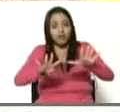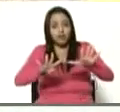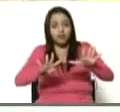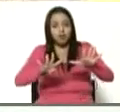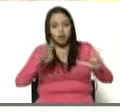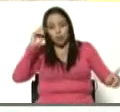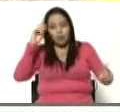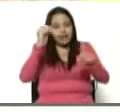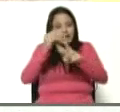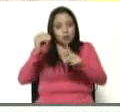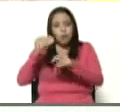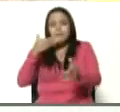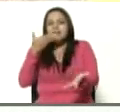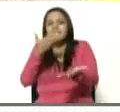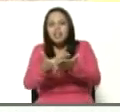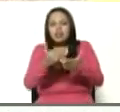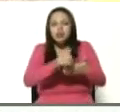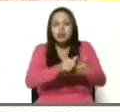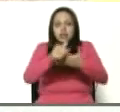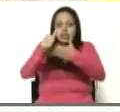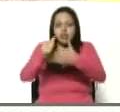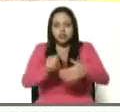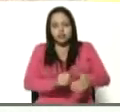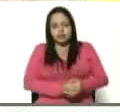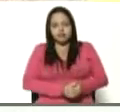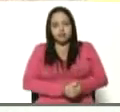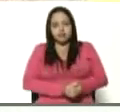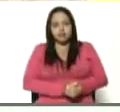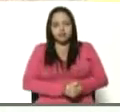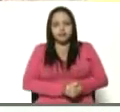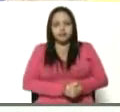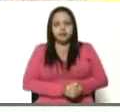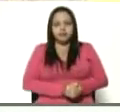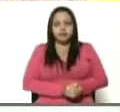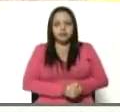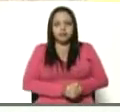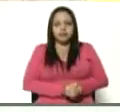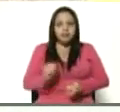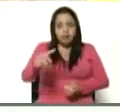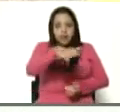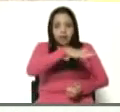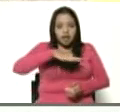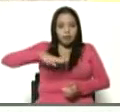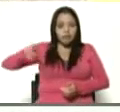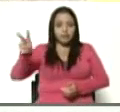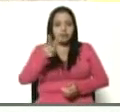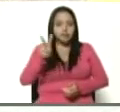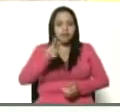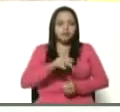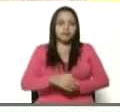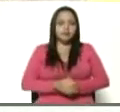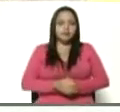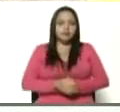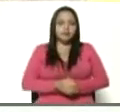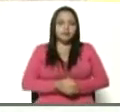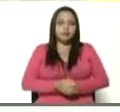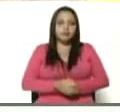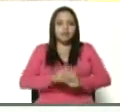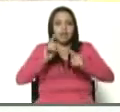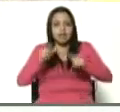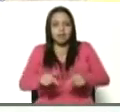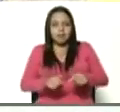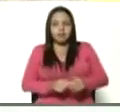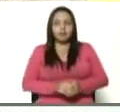Pidiéndole a los líderes y lideresas del campo venezolano. Que seamos también